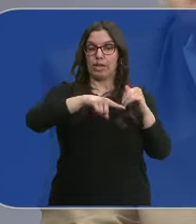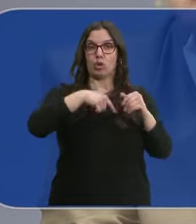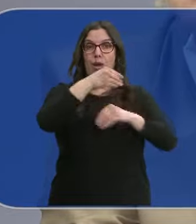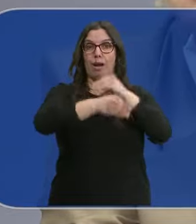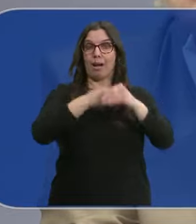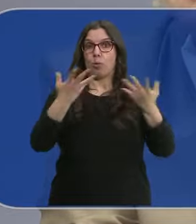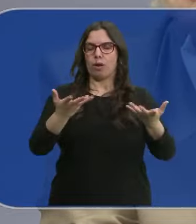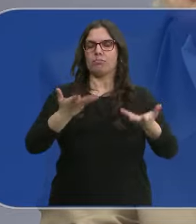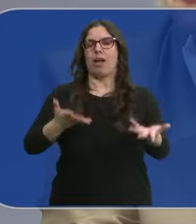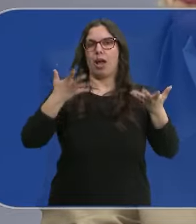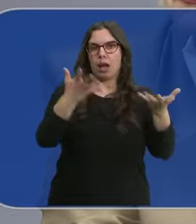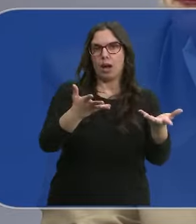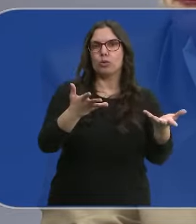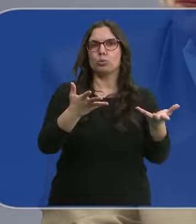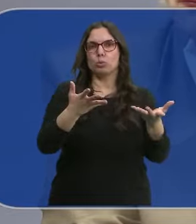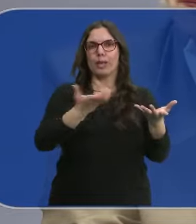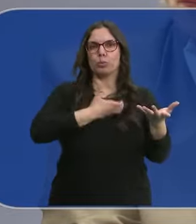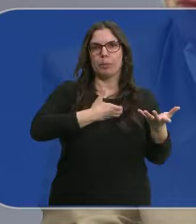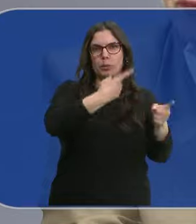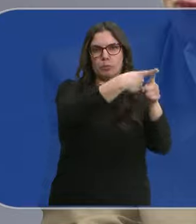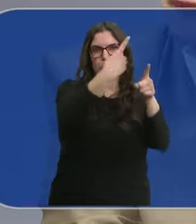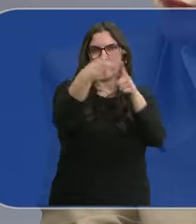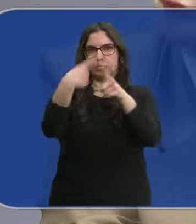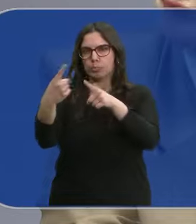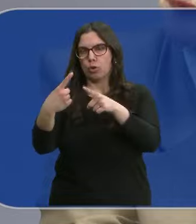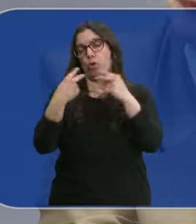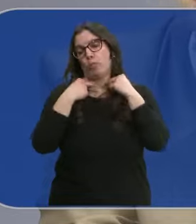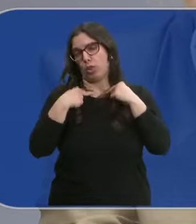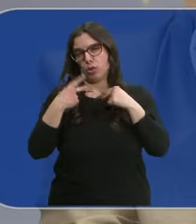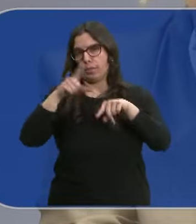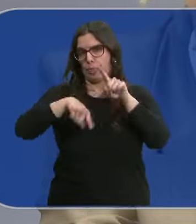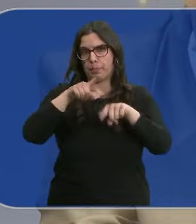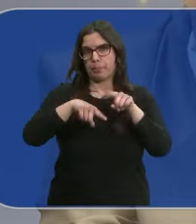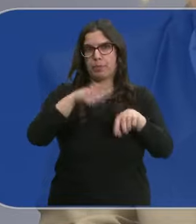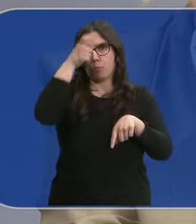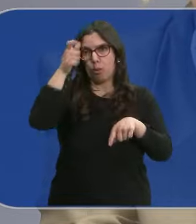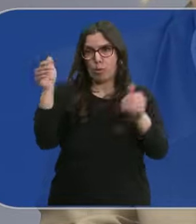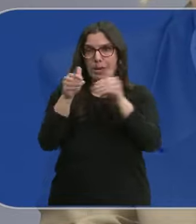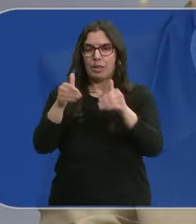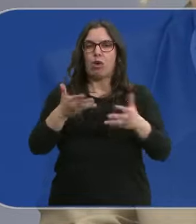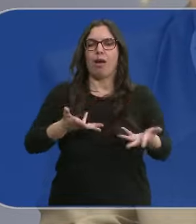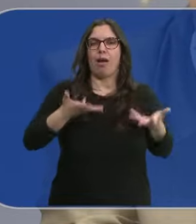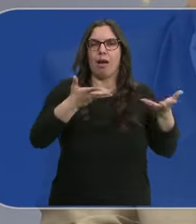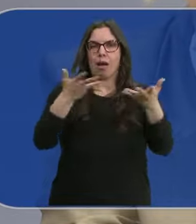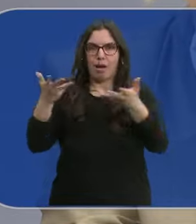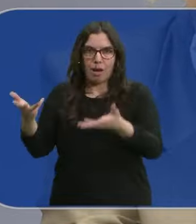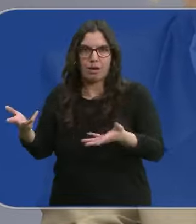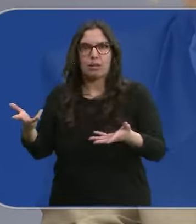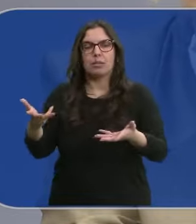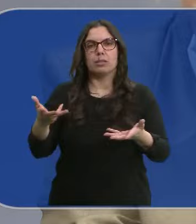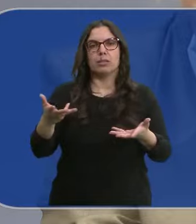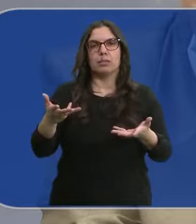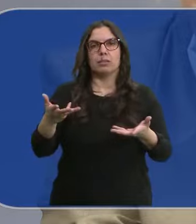a asesorar a las distintas corporaciones, en el caso de las diputaciones, a los pueblos más pequeños, en el caso de los